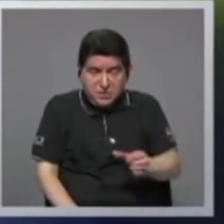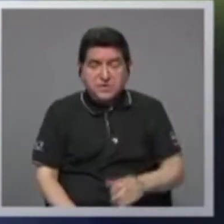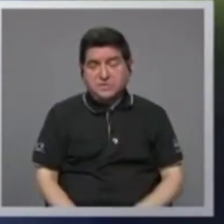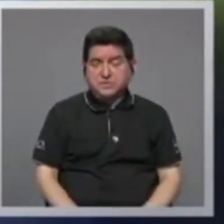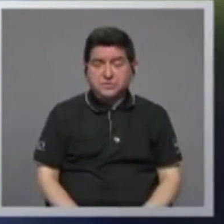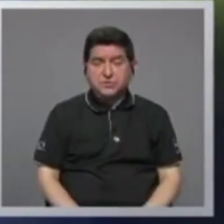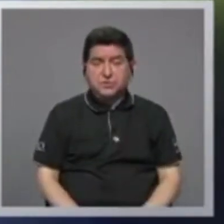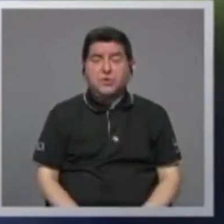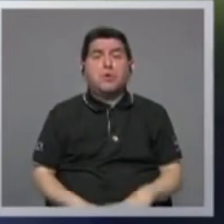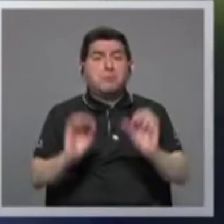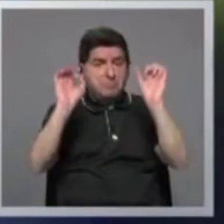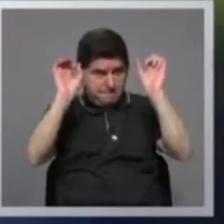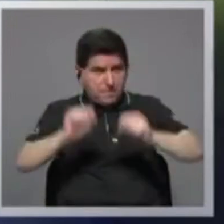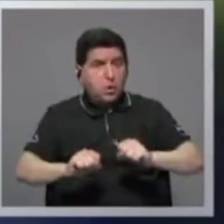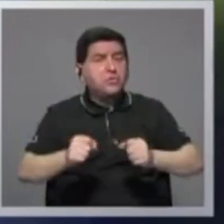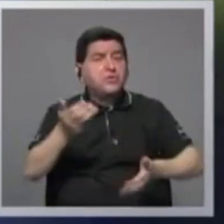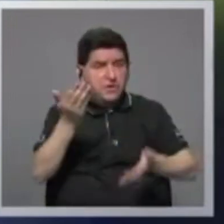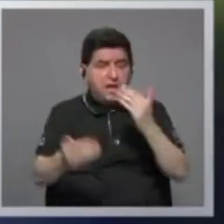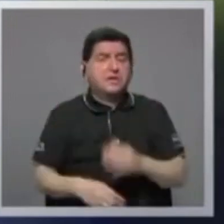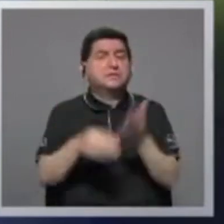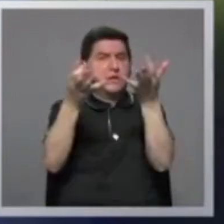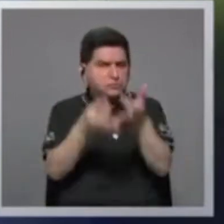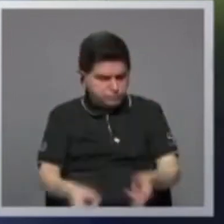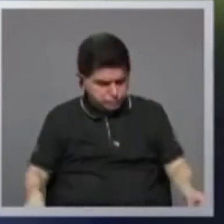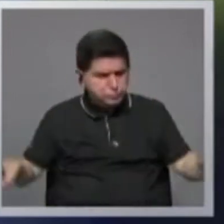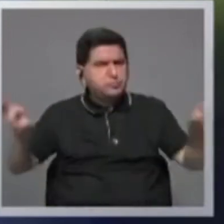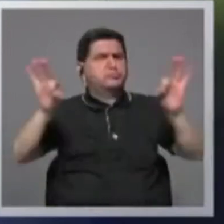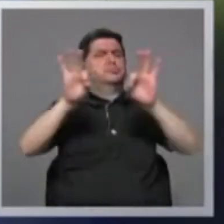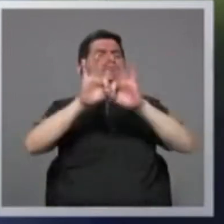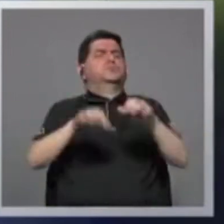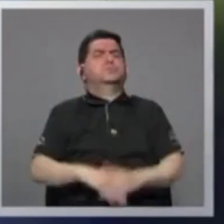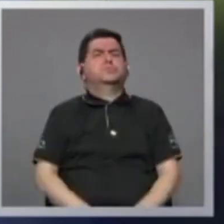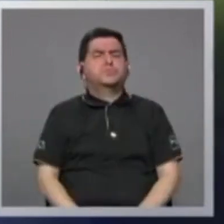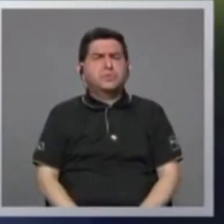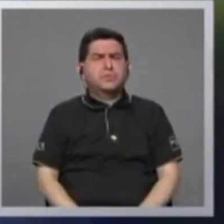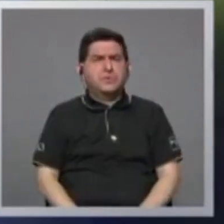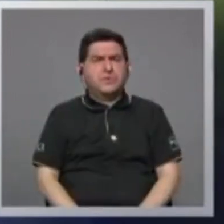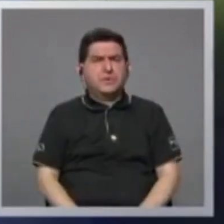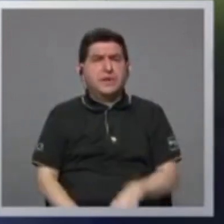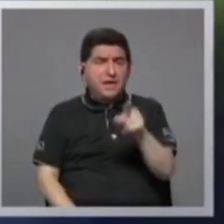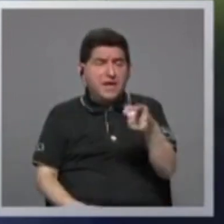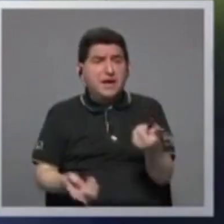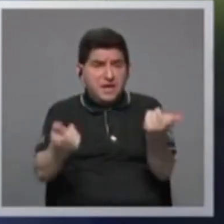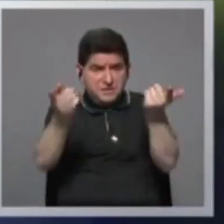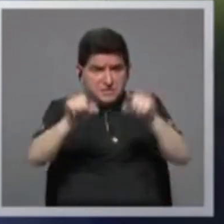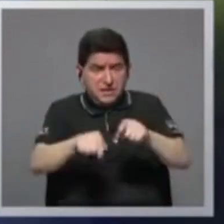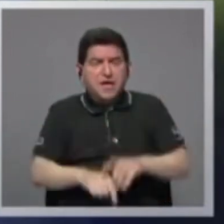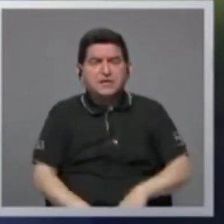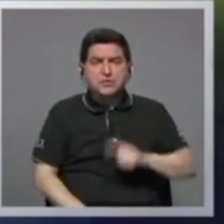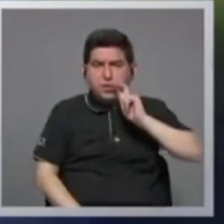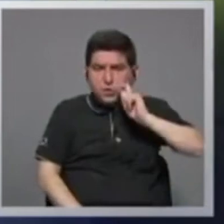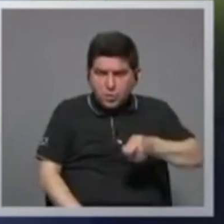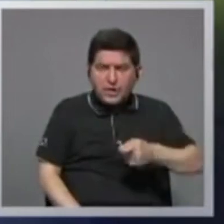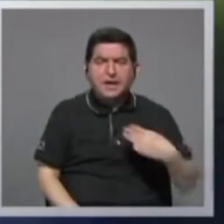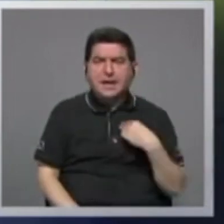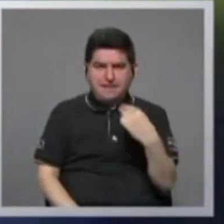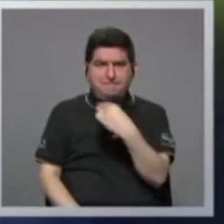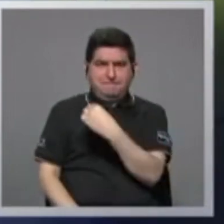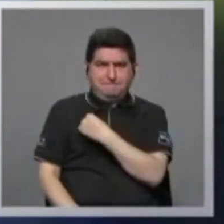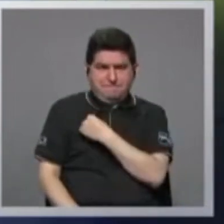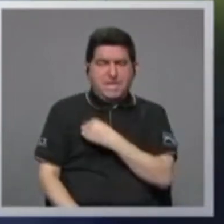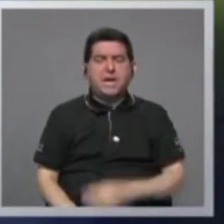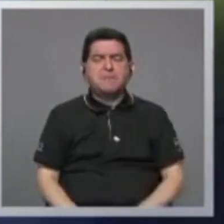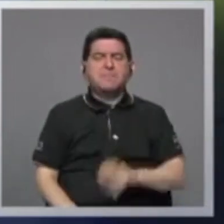muy importante el haber tenido el que Ucrania fuera miembro del